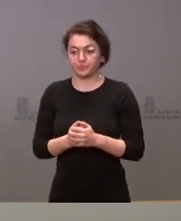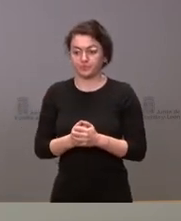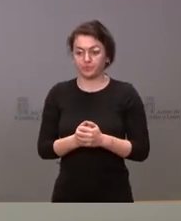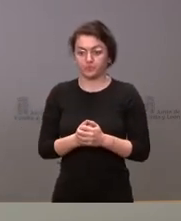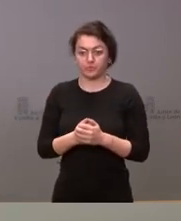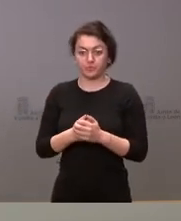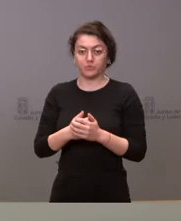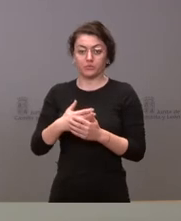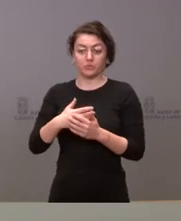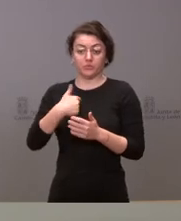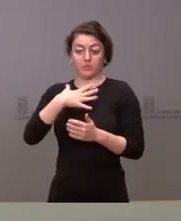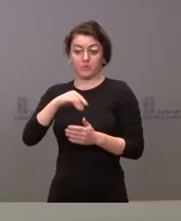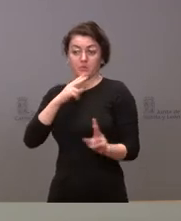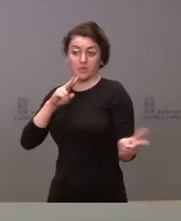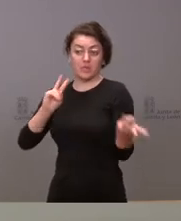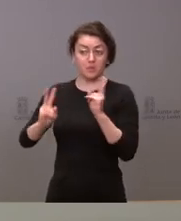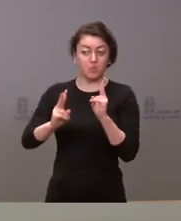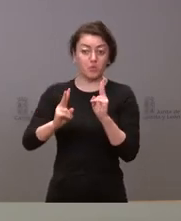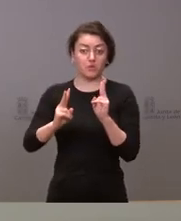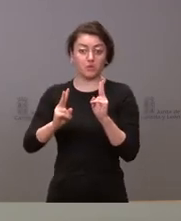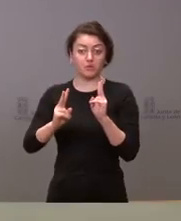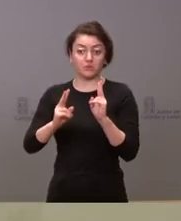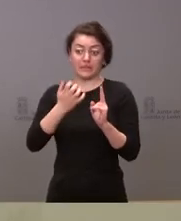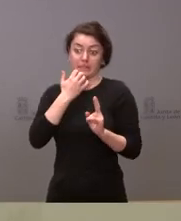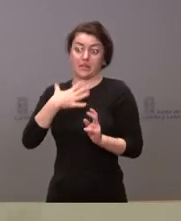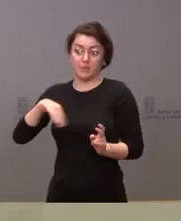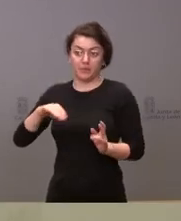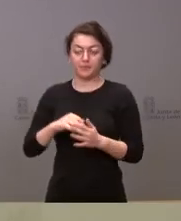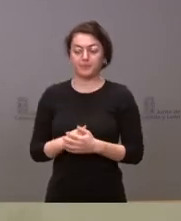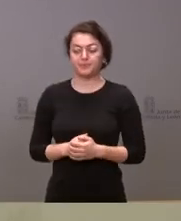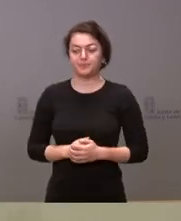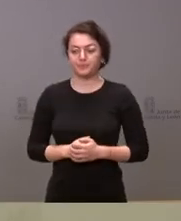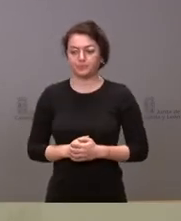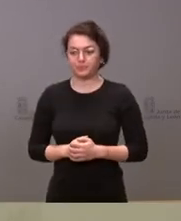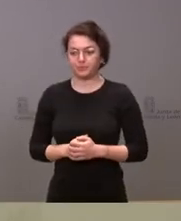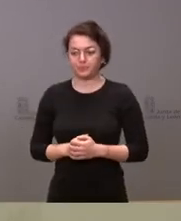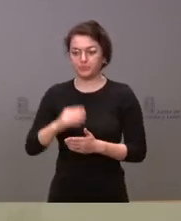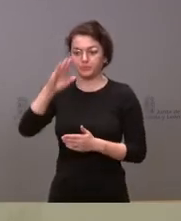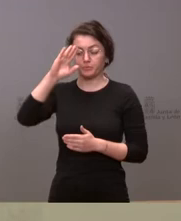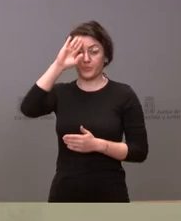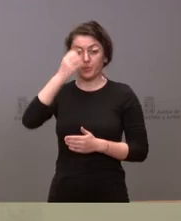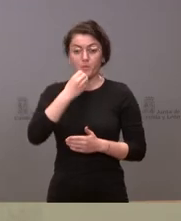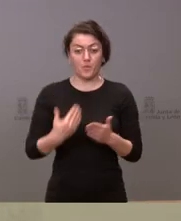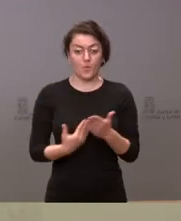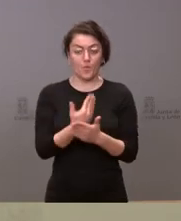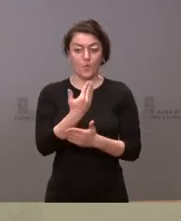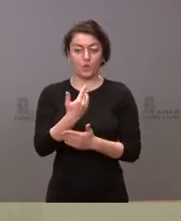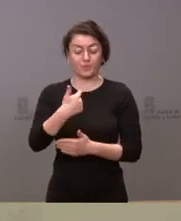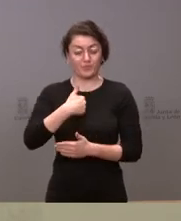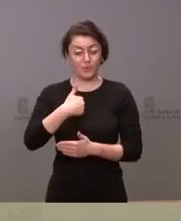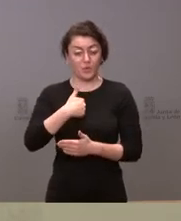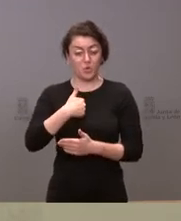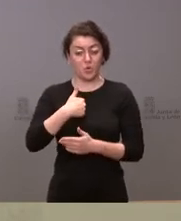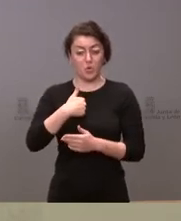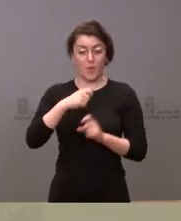intentaría poder contestar si está en mi mano. Sí, hola, muy buenos días. aquí, yo tenía dos